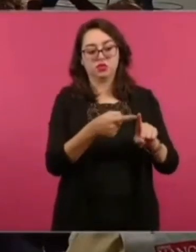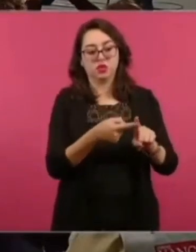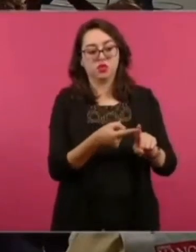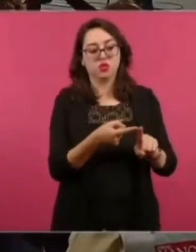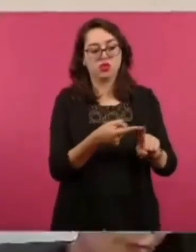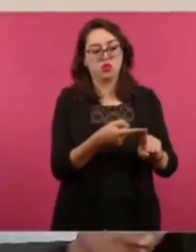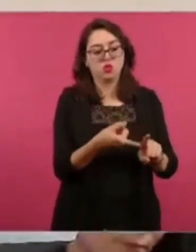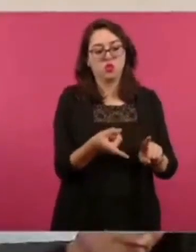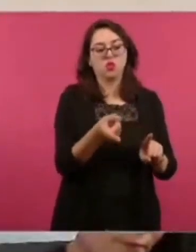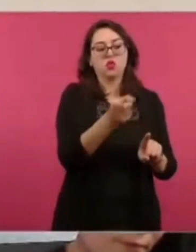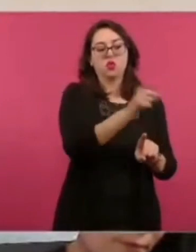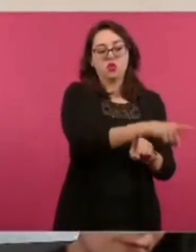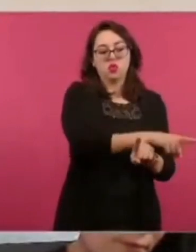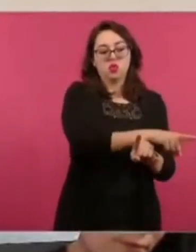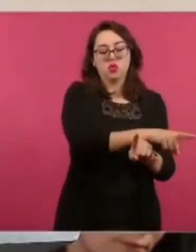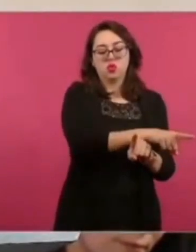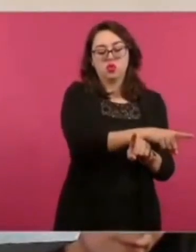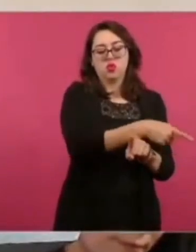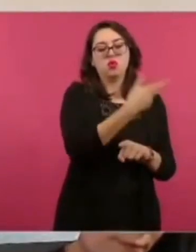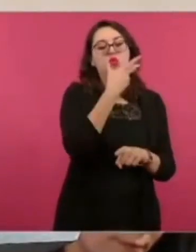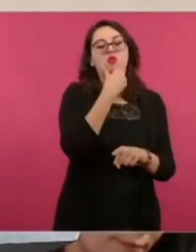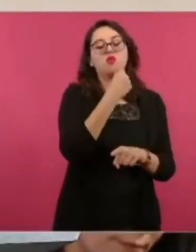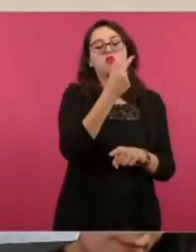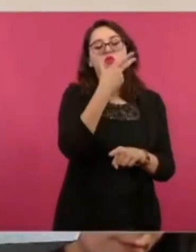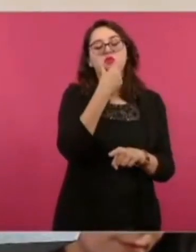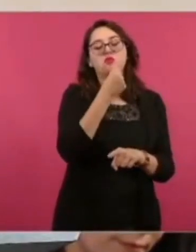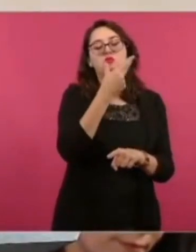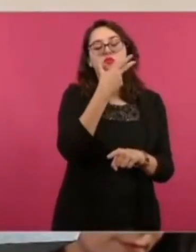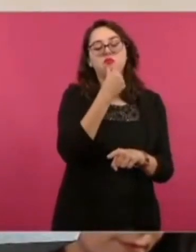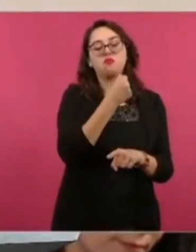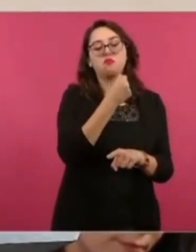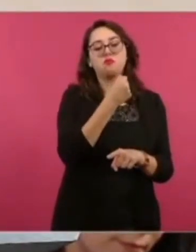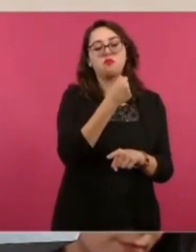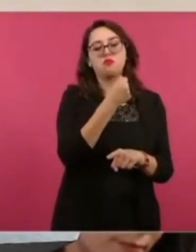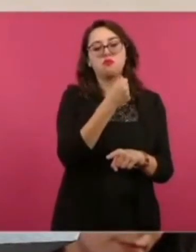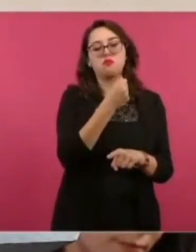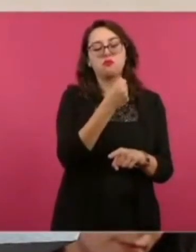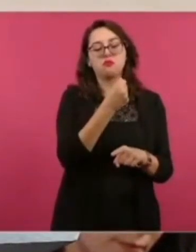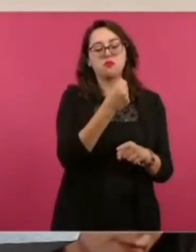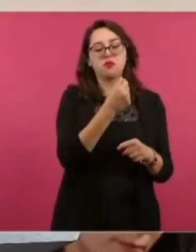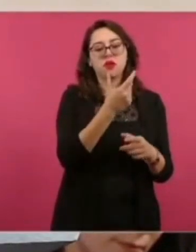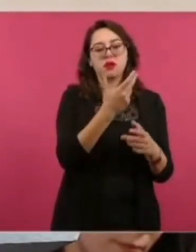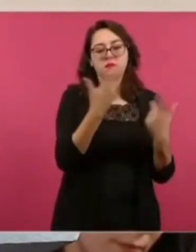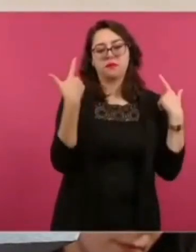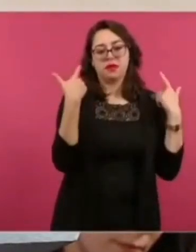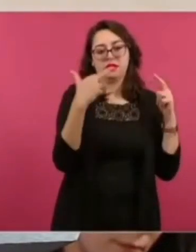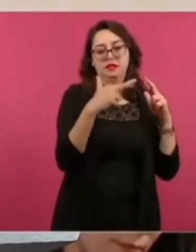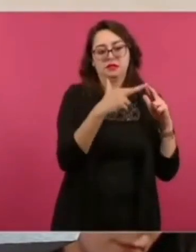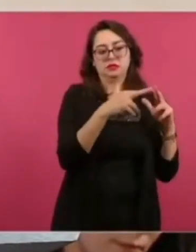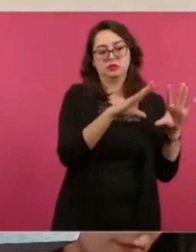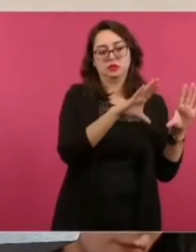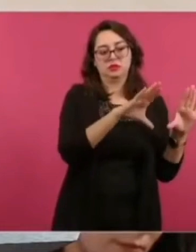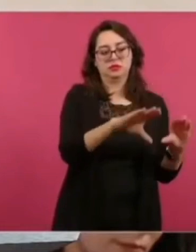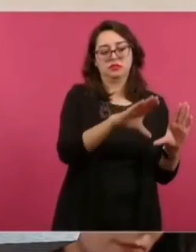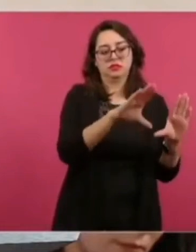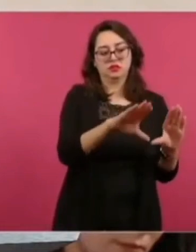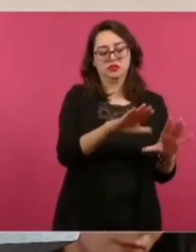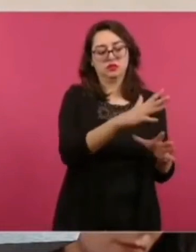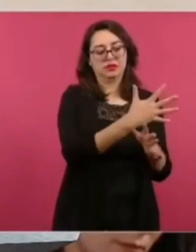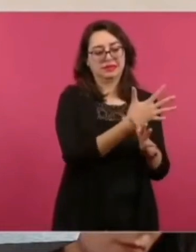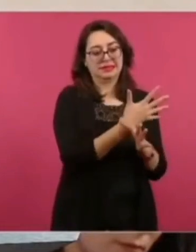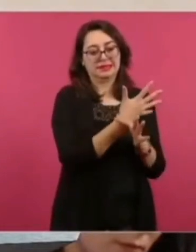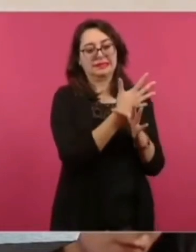en lo intelectual. Llegó a escribir de que